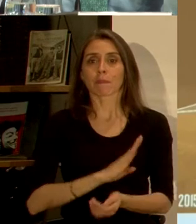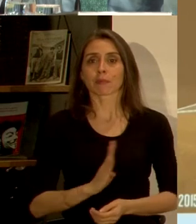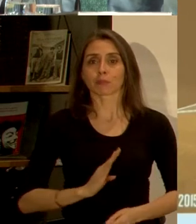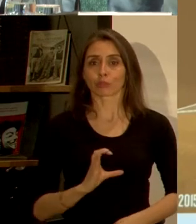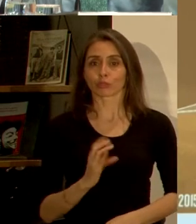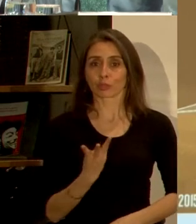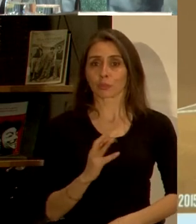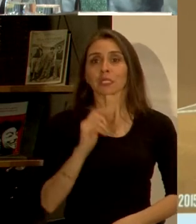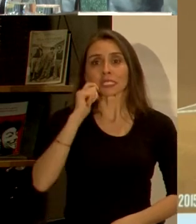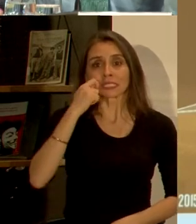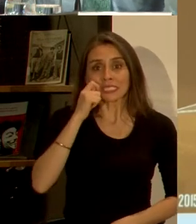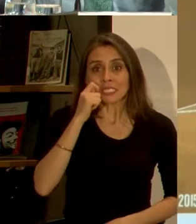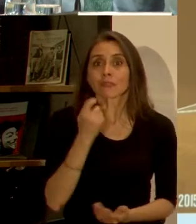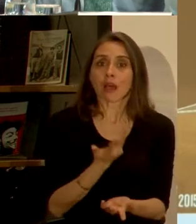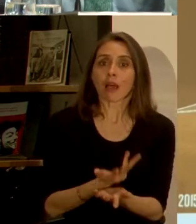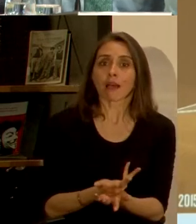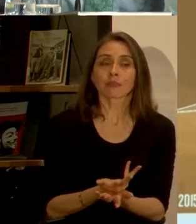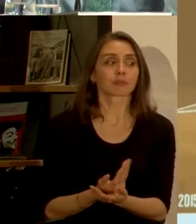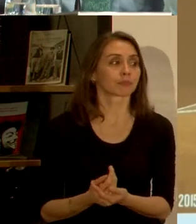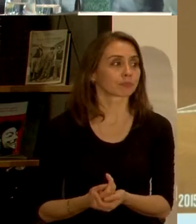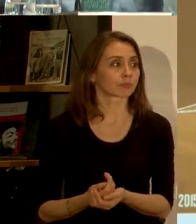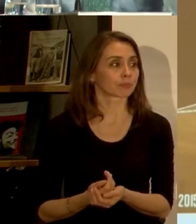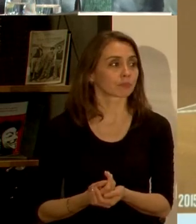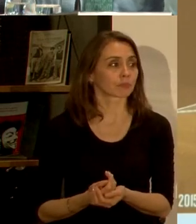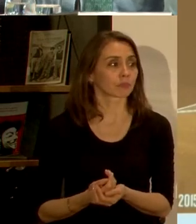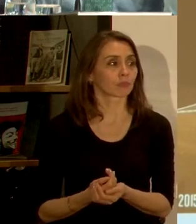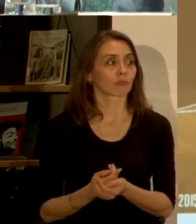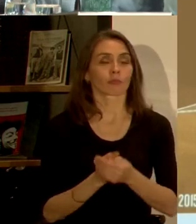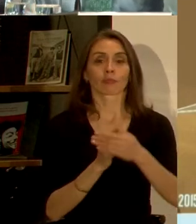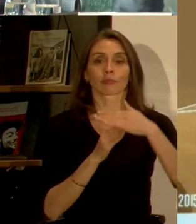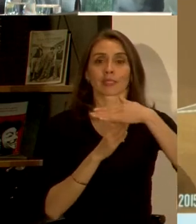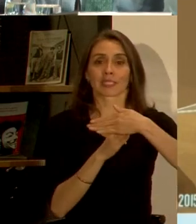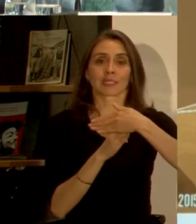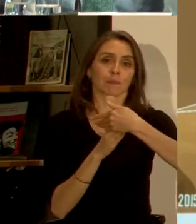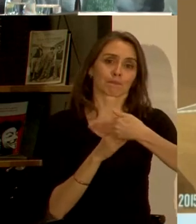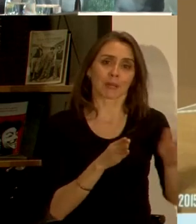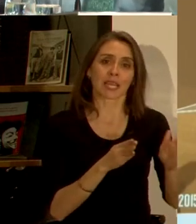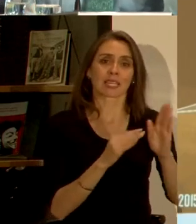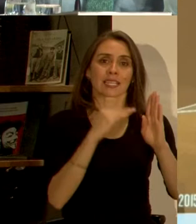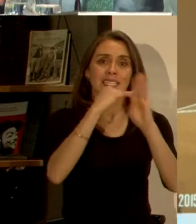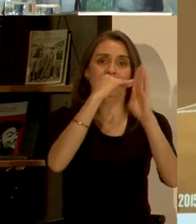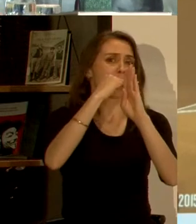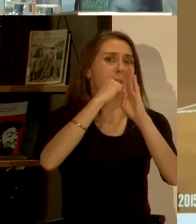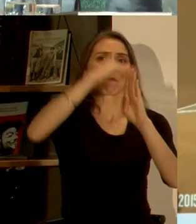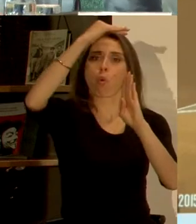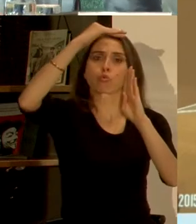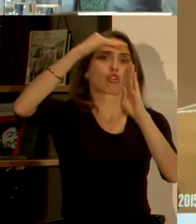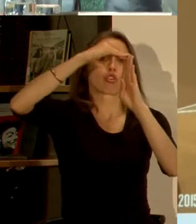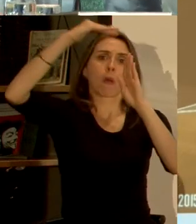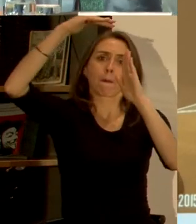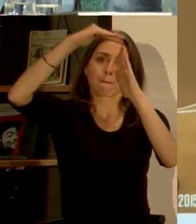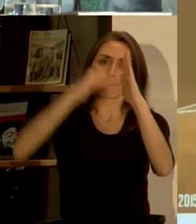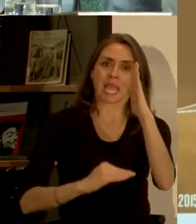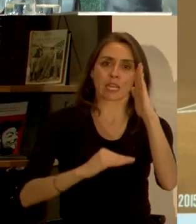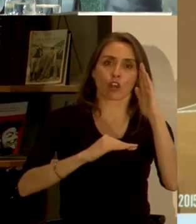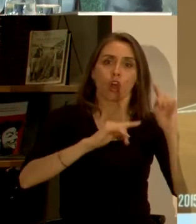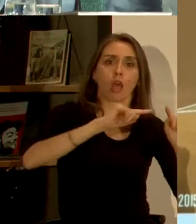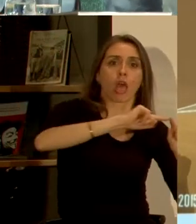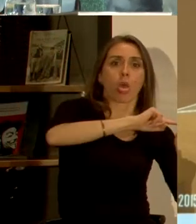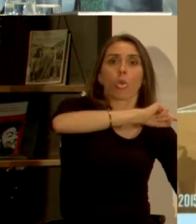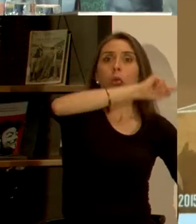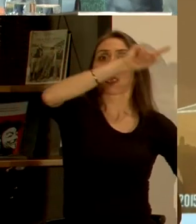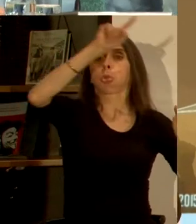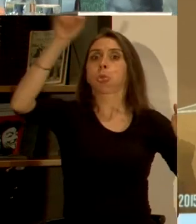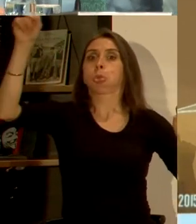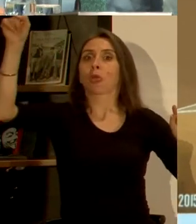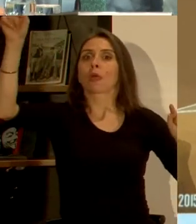Eso significa que hay que romper esa barrera, romper esa tendencia y bajar aceleradamente la curva. Hay que bajar la